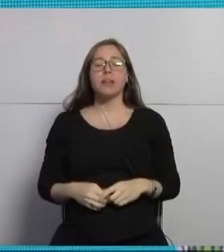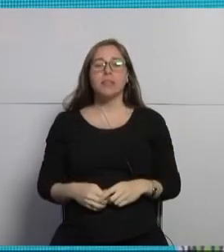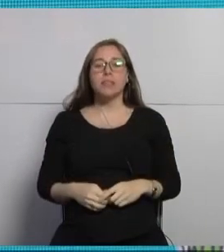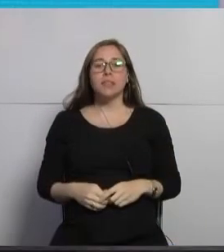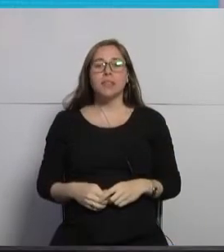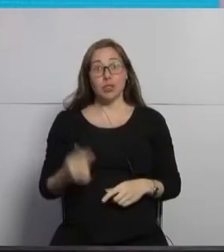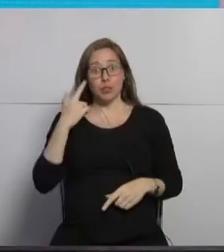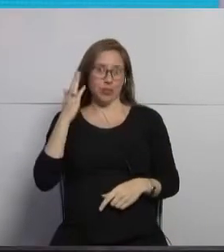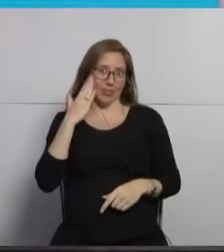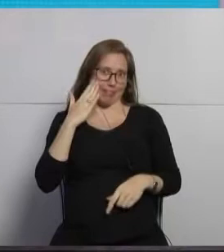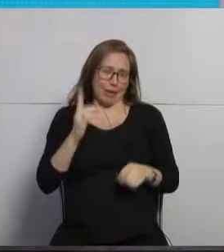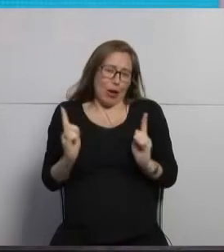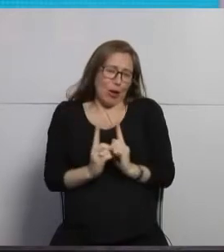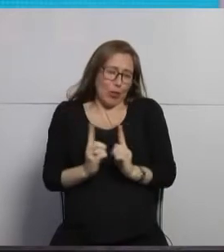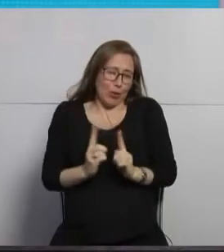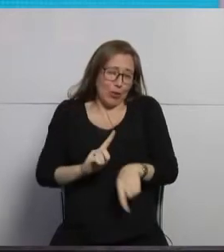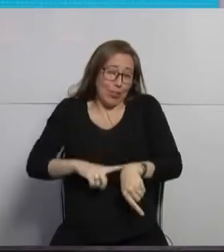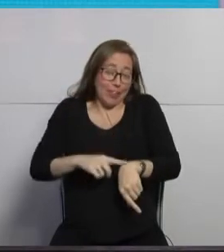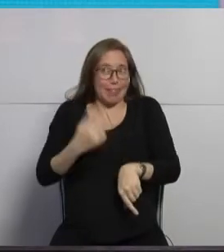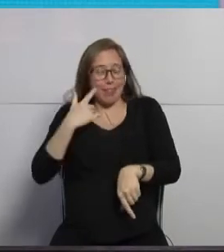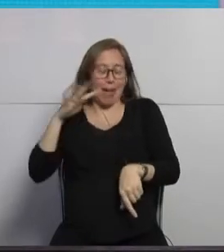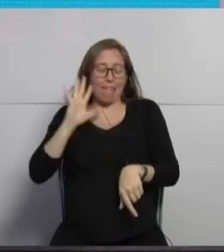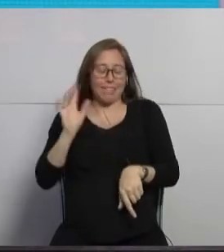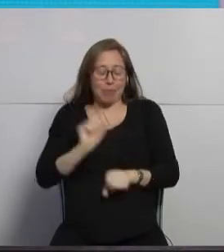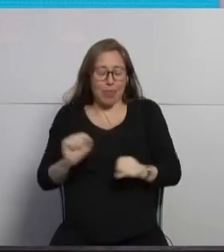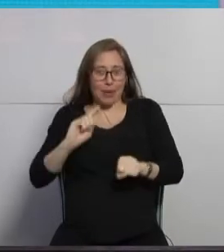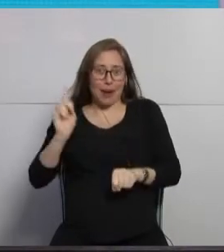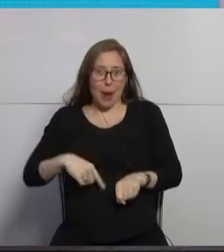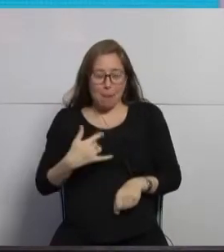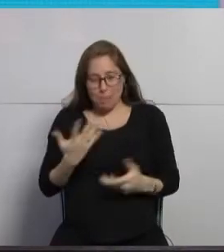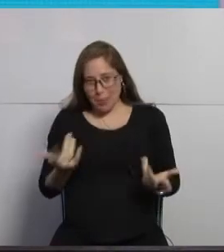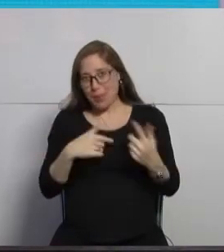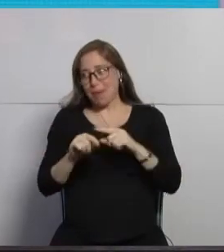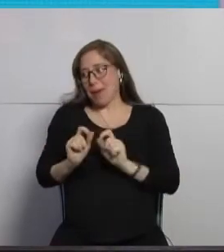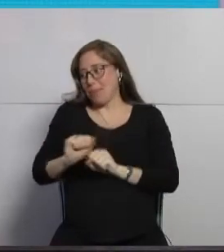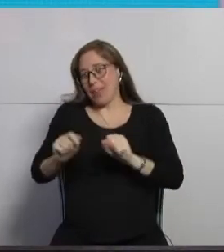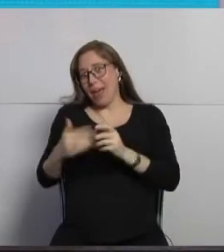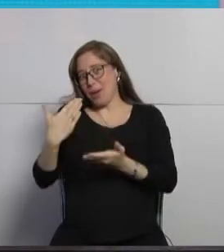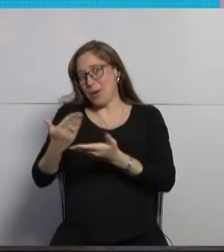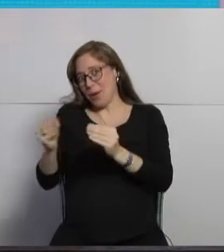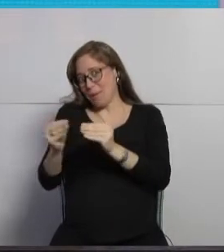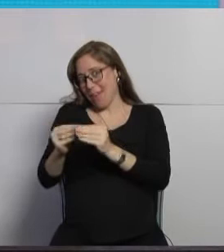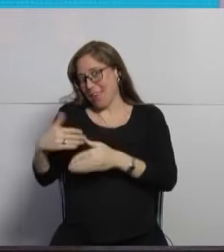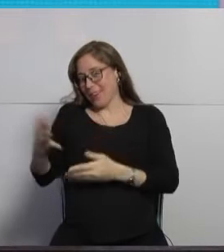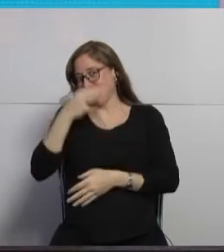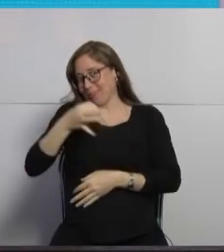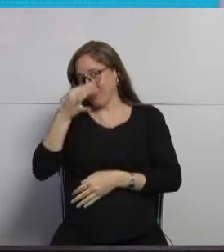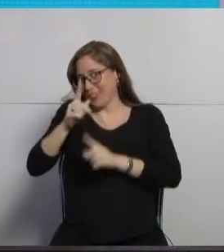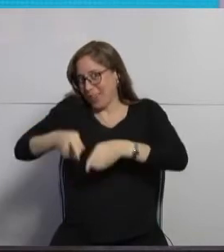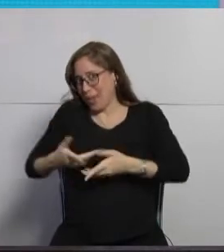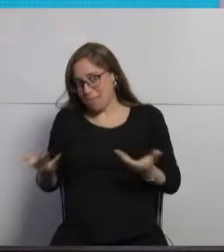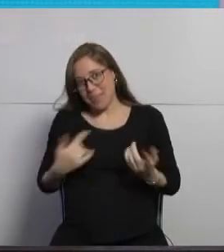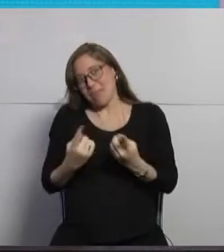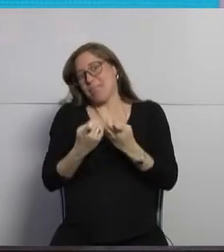sé que el tiempo es corto así que voy tratar de ser ágil por ahora y poder dejarles el tiempo